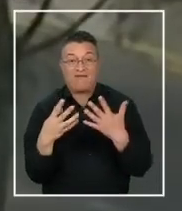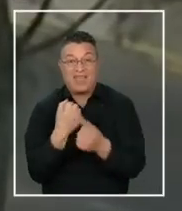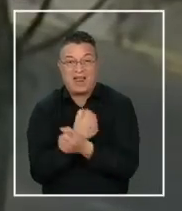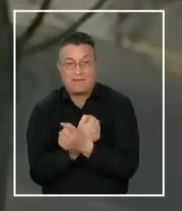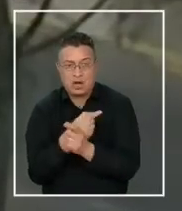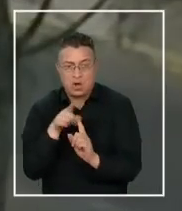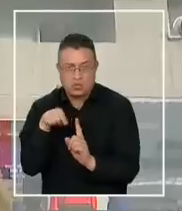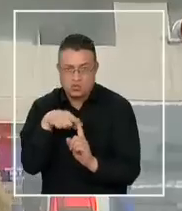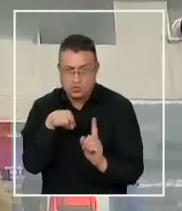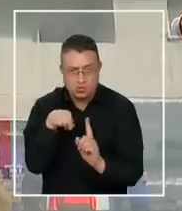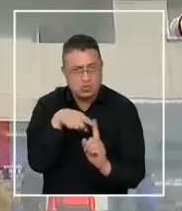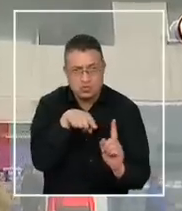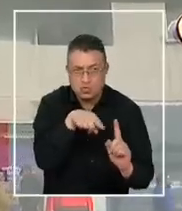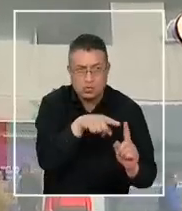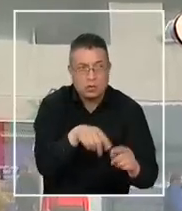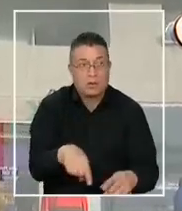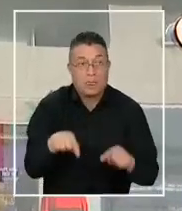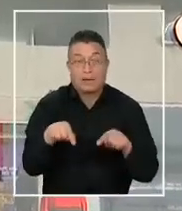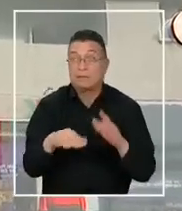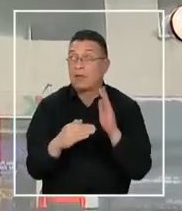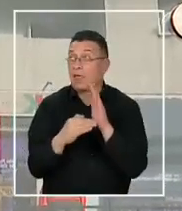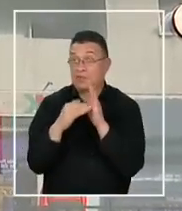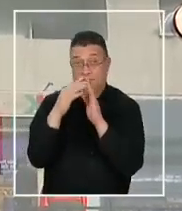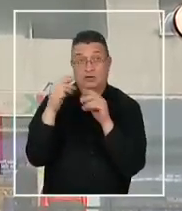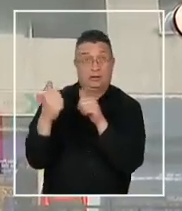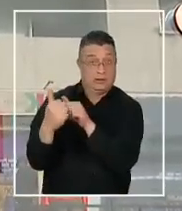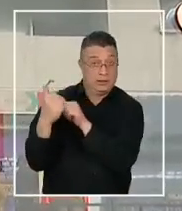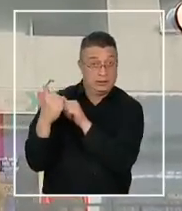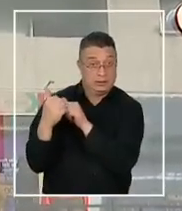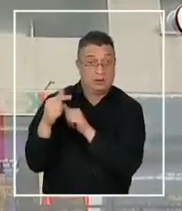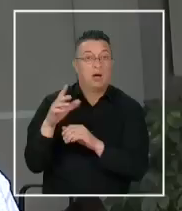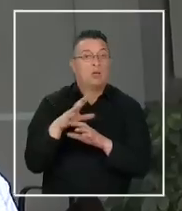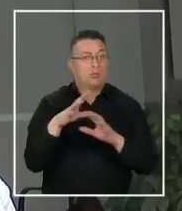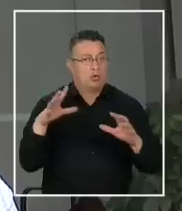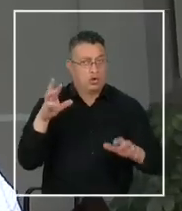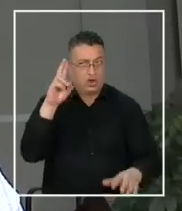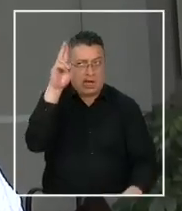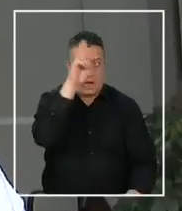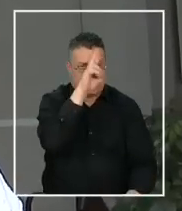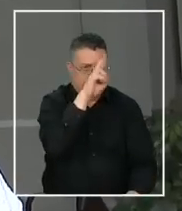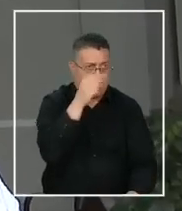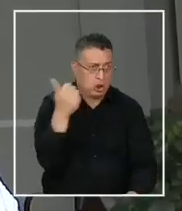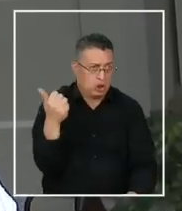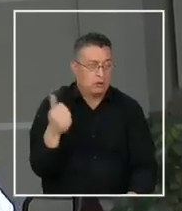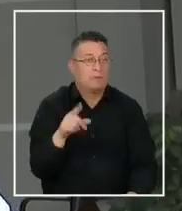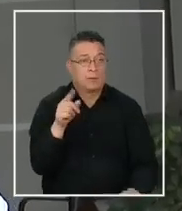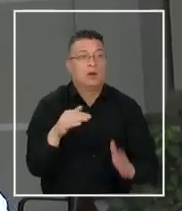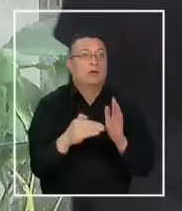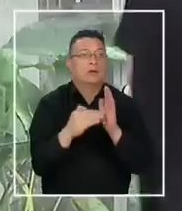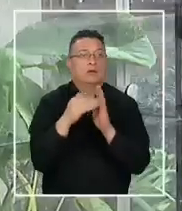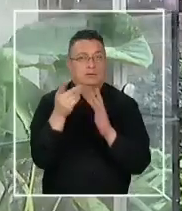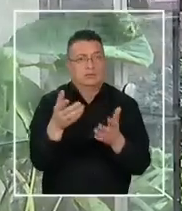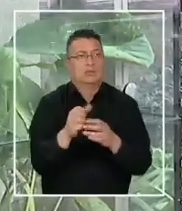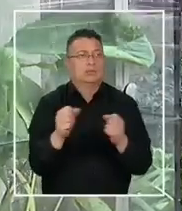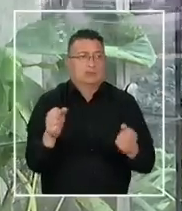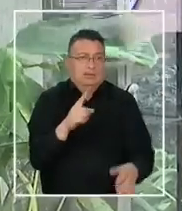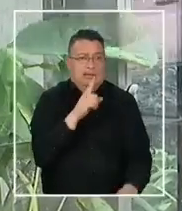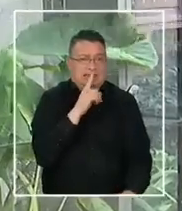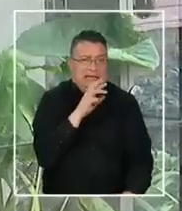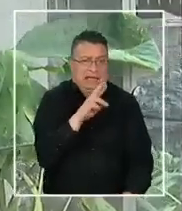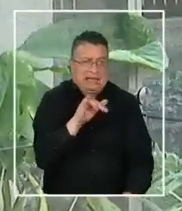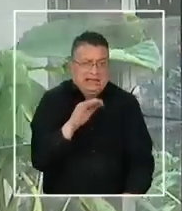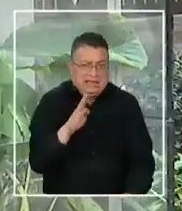bastante cerca. Aquí en este edificio hay mucha gente rara. En el edificio donde uno vive que sean así. Eso es terrible,